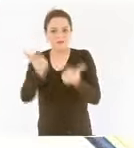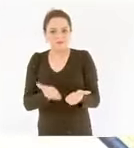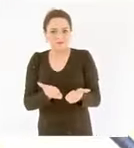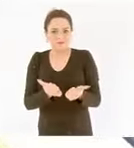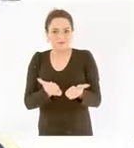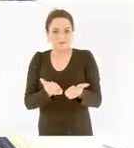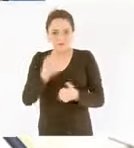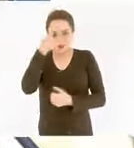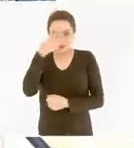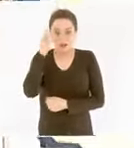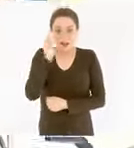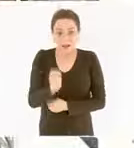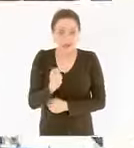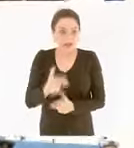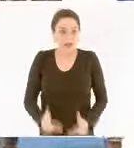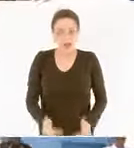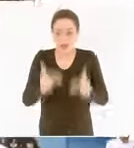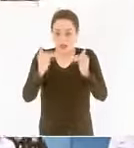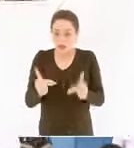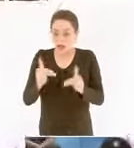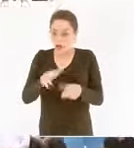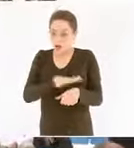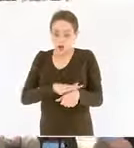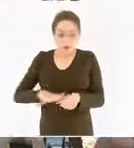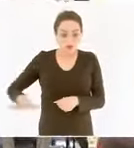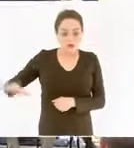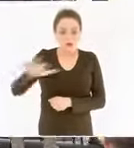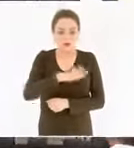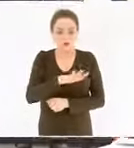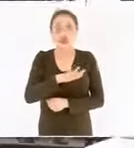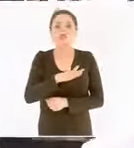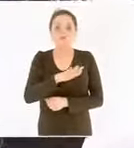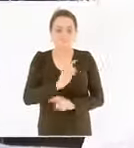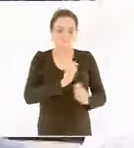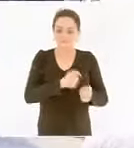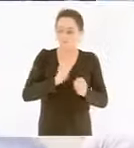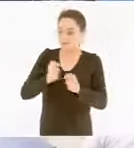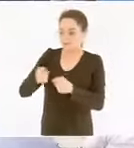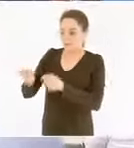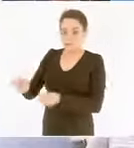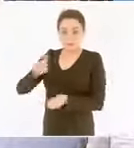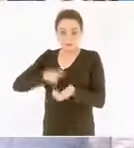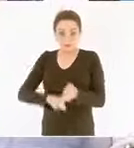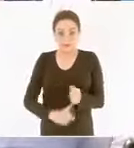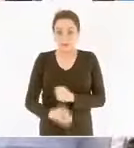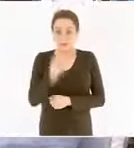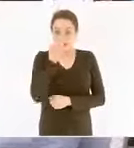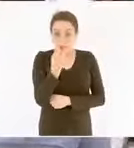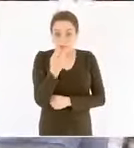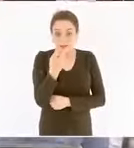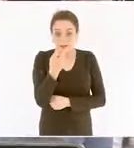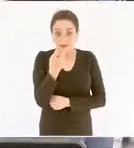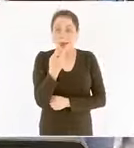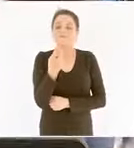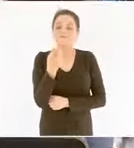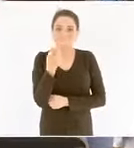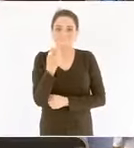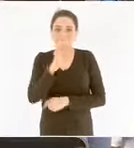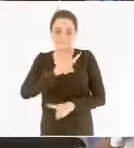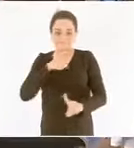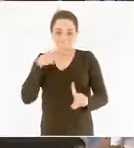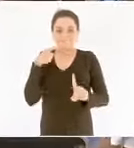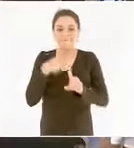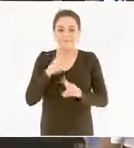los negocios que estas compras representaban para políticos y directivos